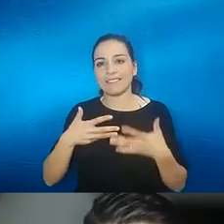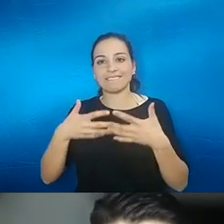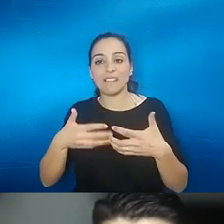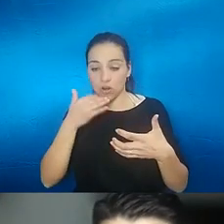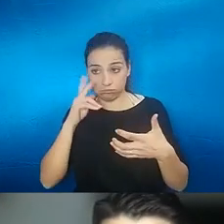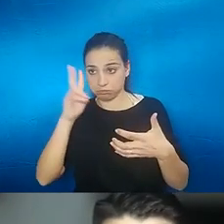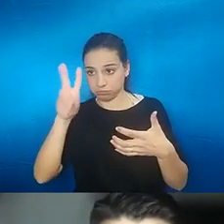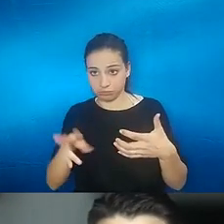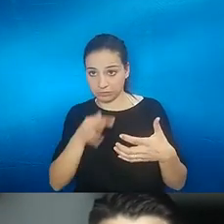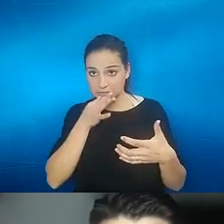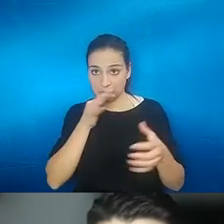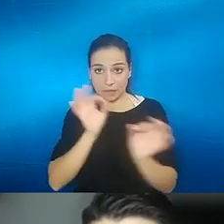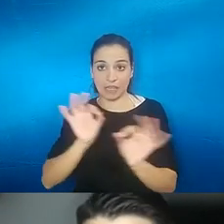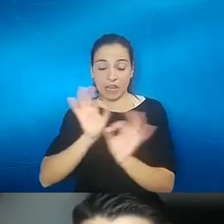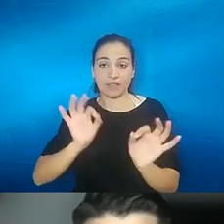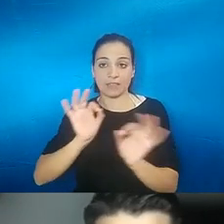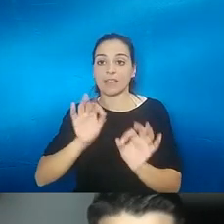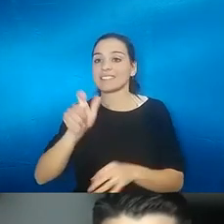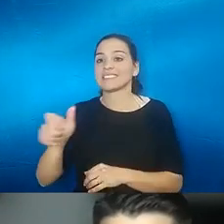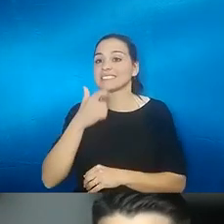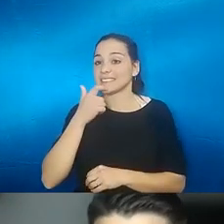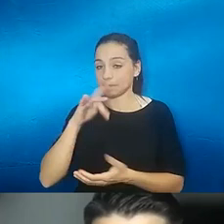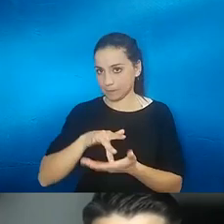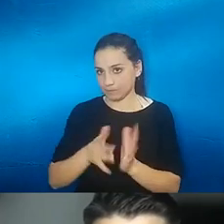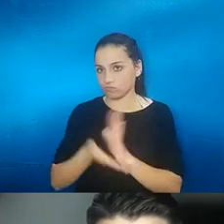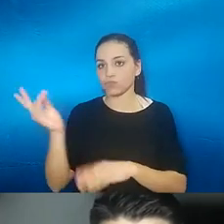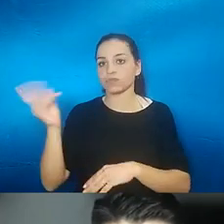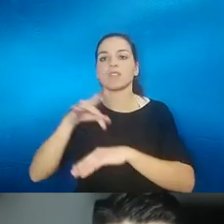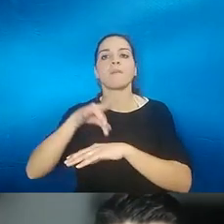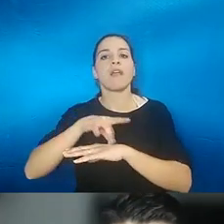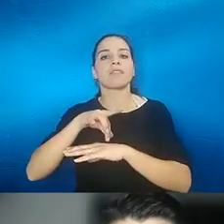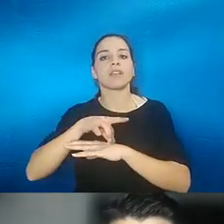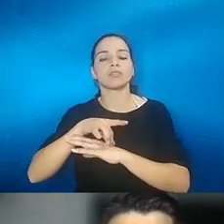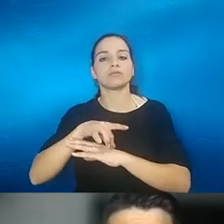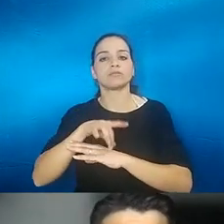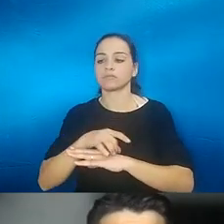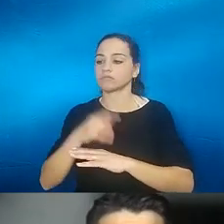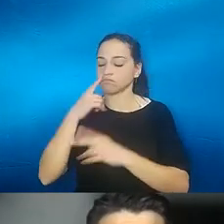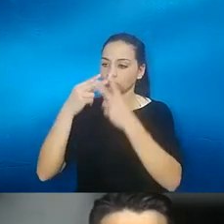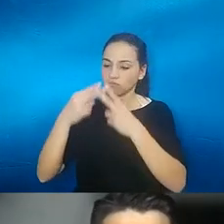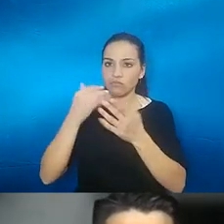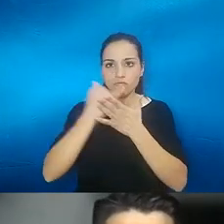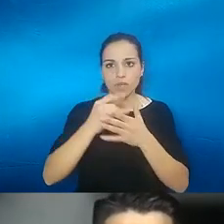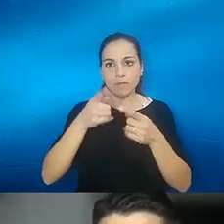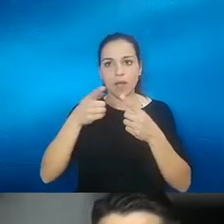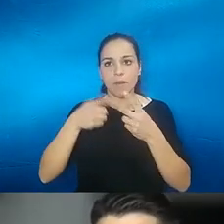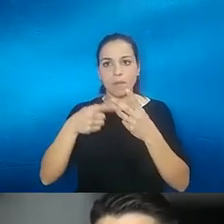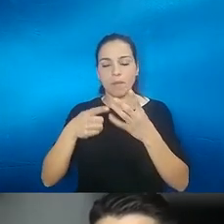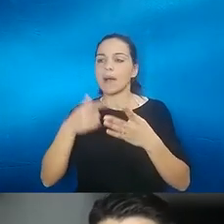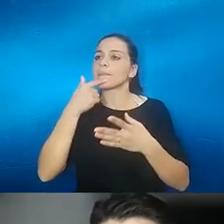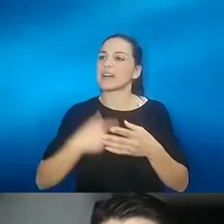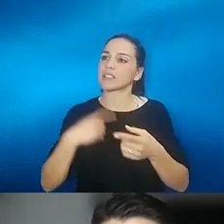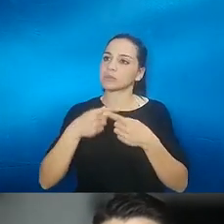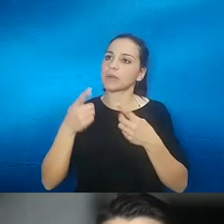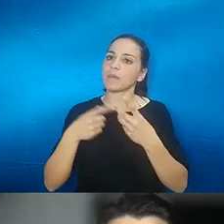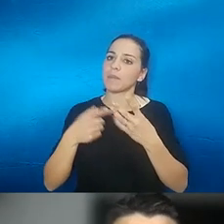o muy poca gente que haya dicho yo he ido al médico y me ha dicho me ha hecho esto esto esto y me ha dicho